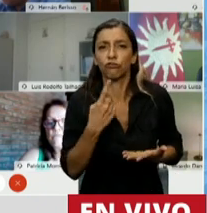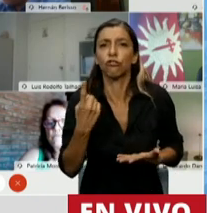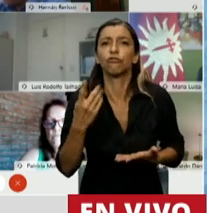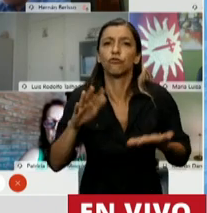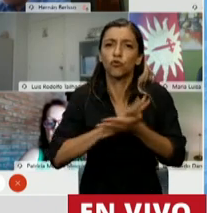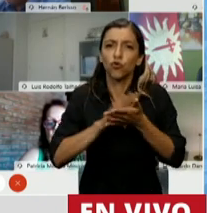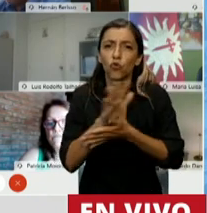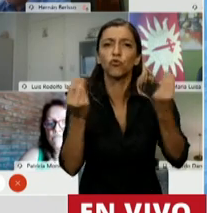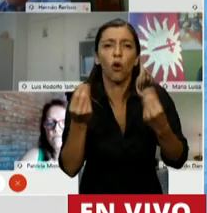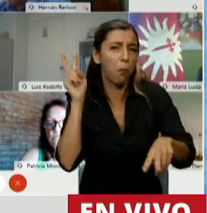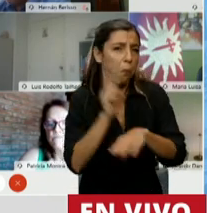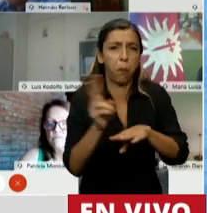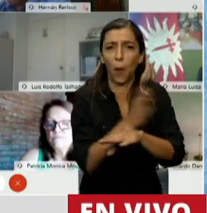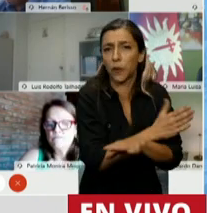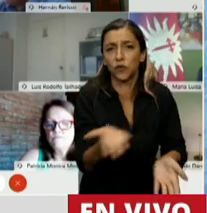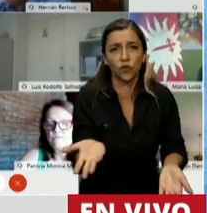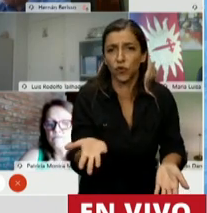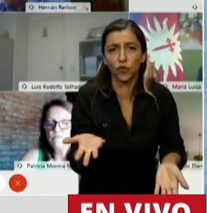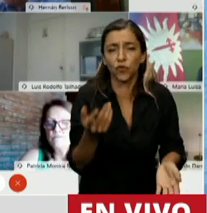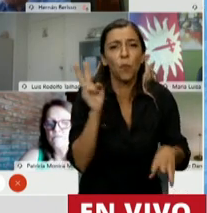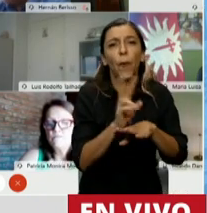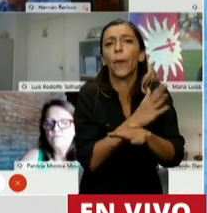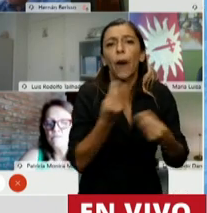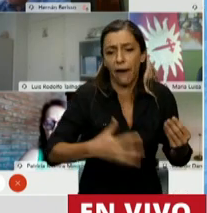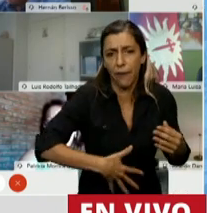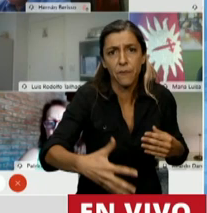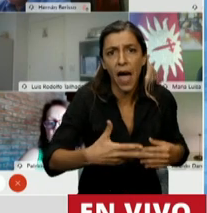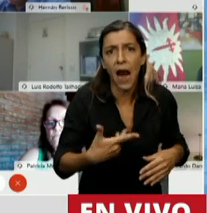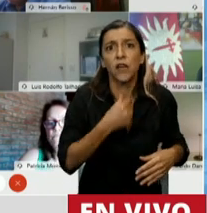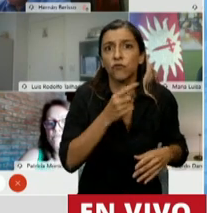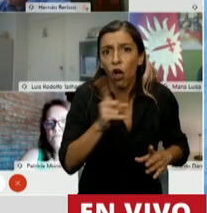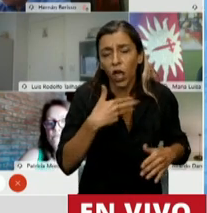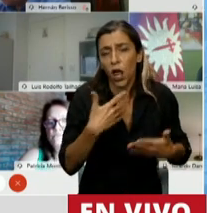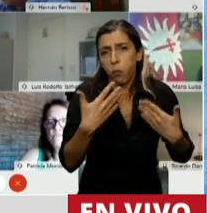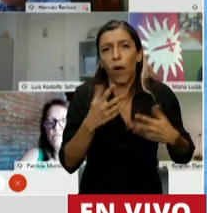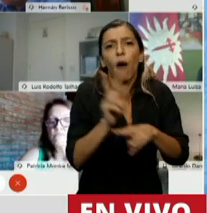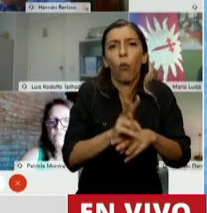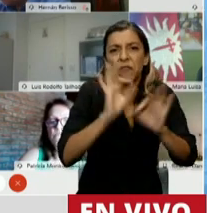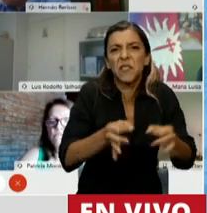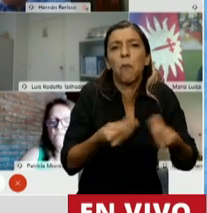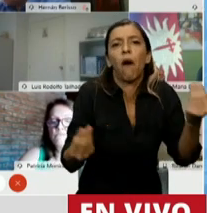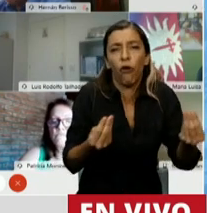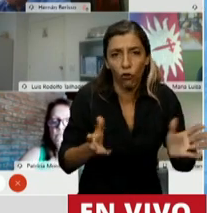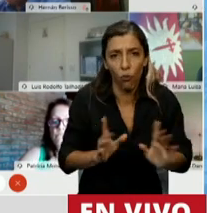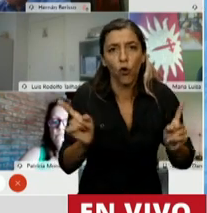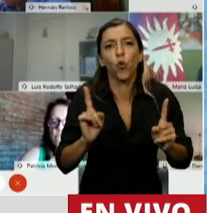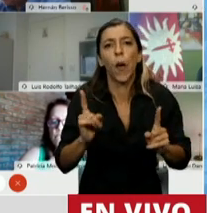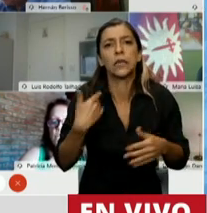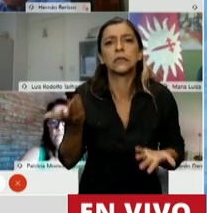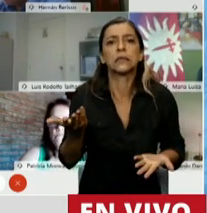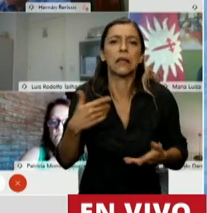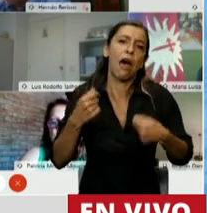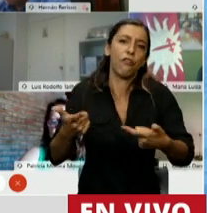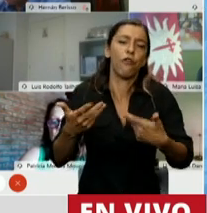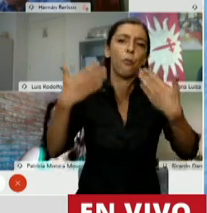educativa de prevención de los embarazos no deseados y del embarazo adolescente. La solución no es cegar vidas humanas.